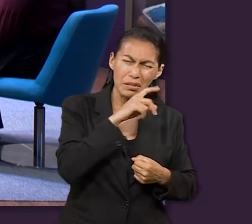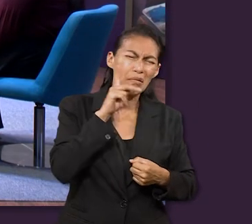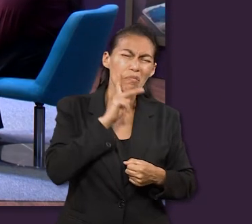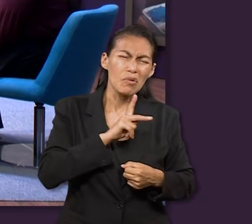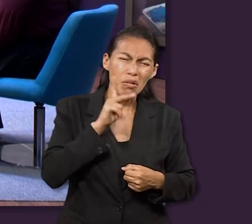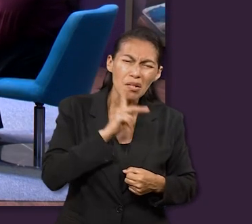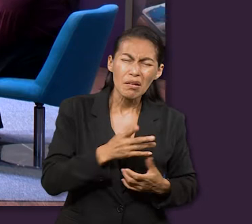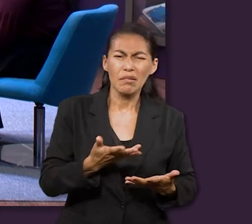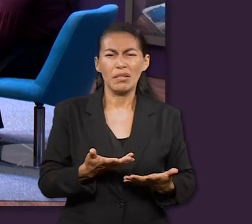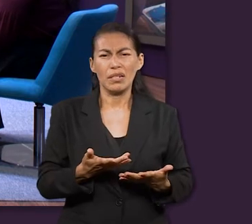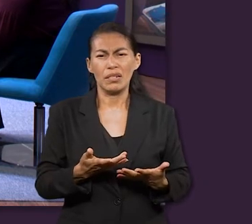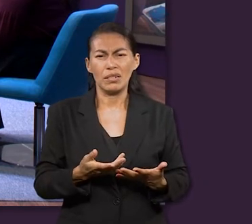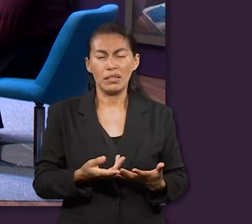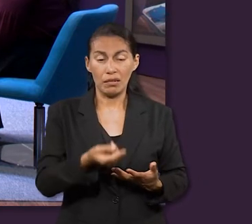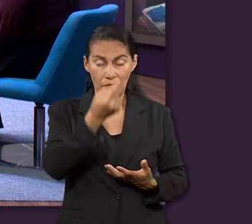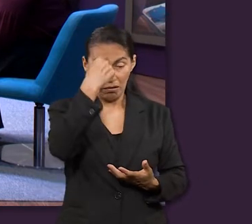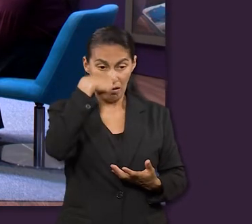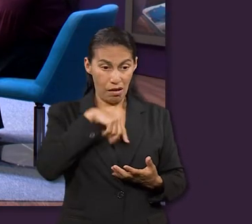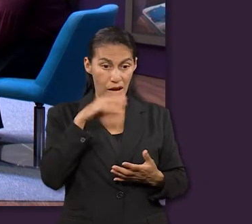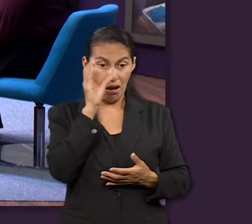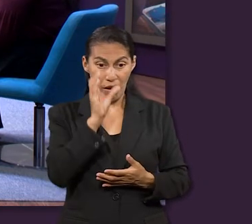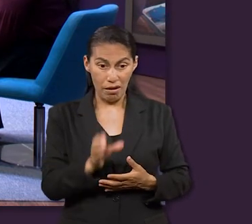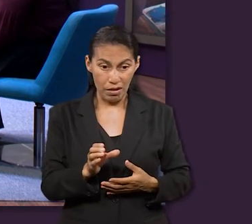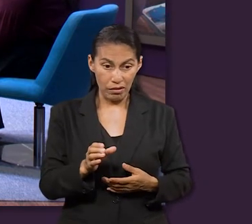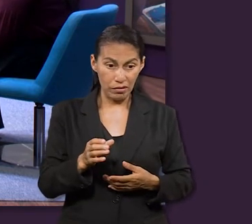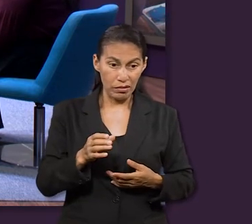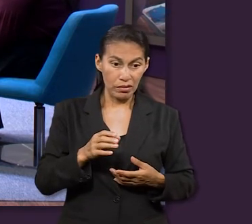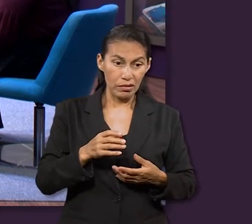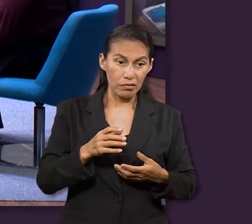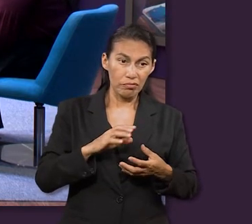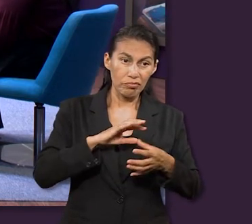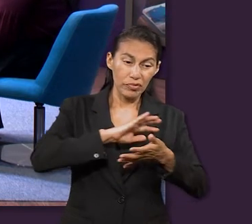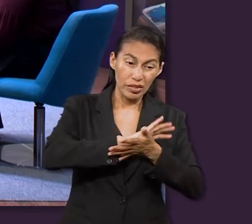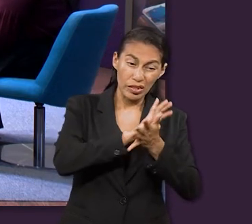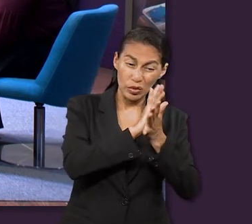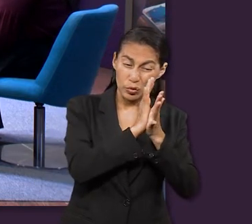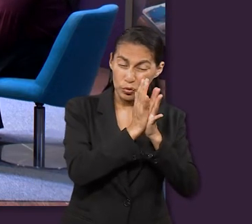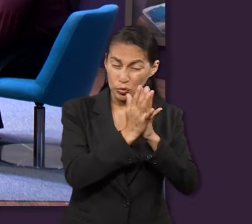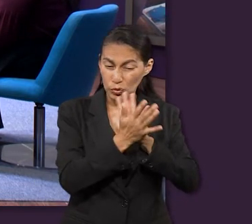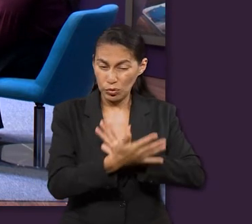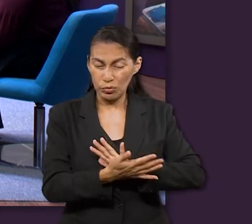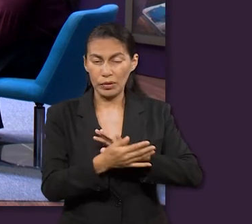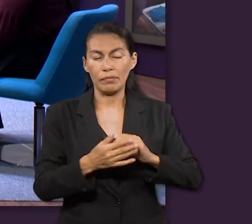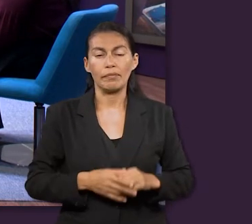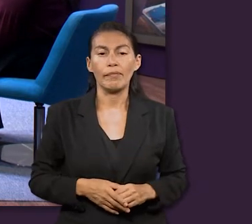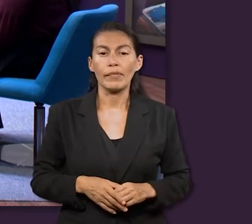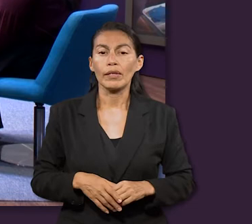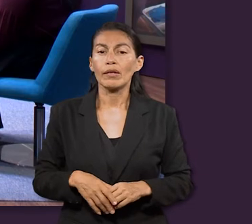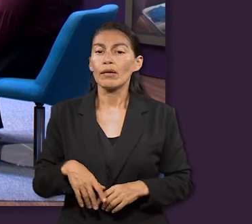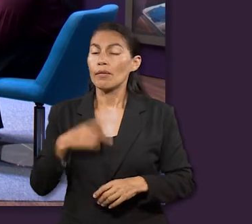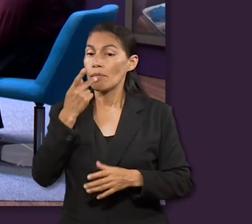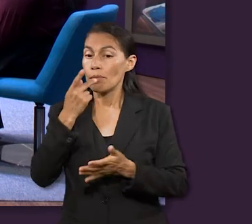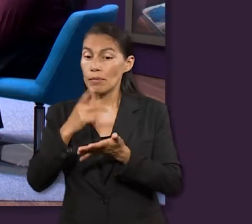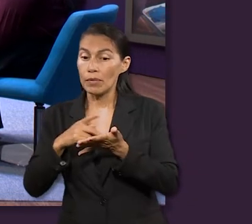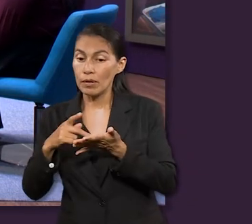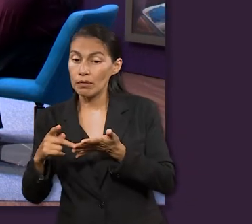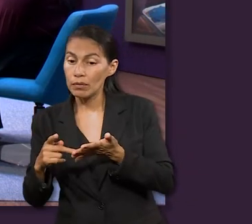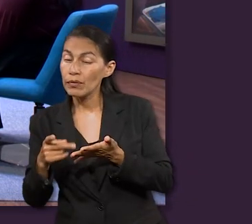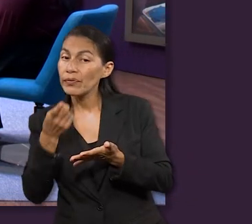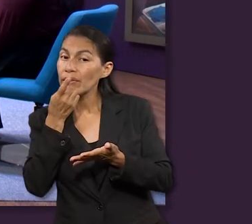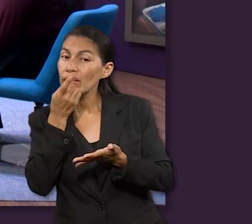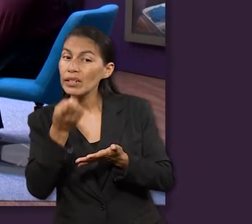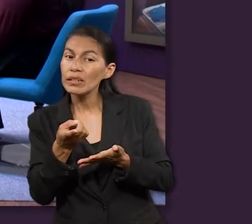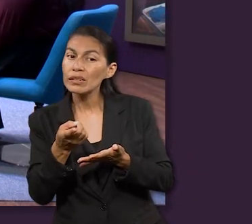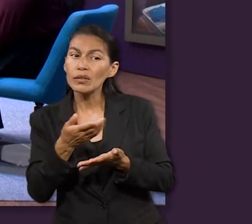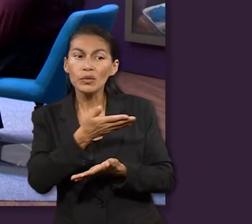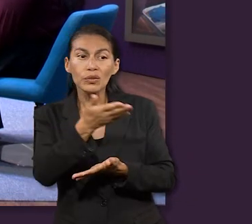situaciones que pues precisamente tienen la finalidad de forjarnos. Pero aquí el mensaje de Pablo